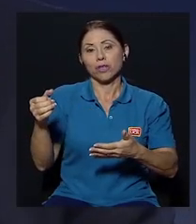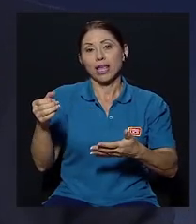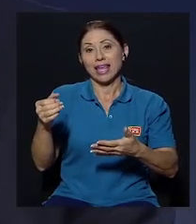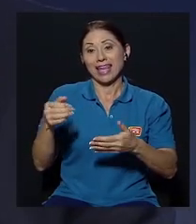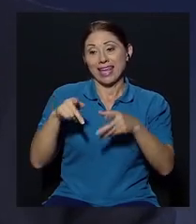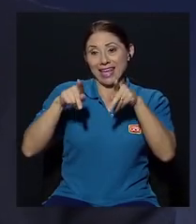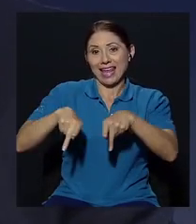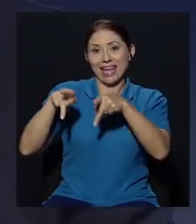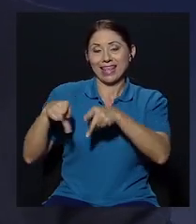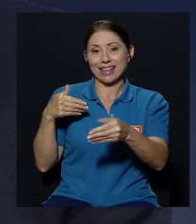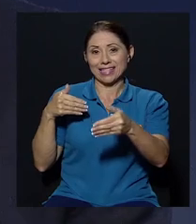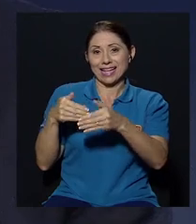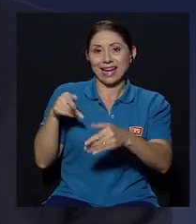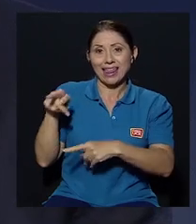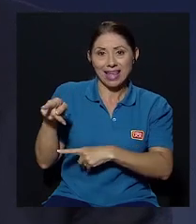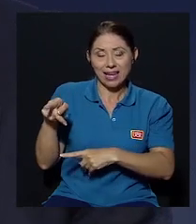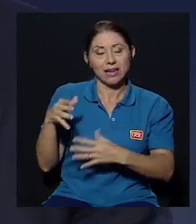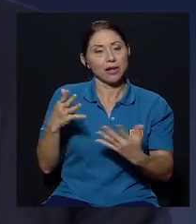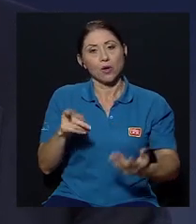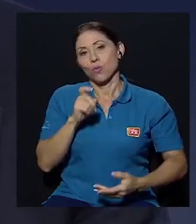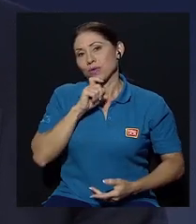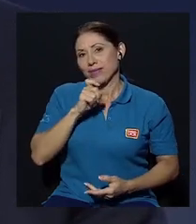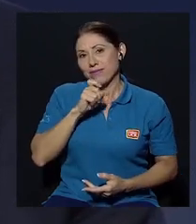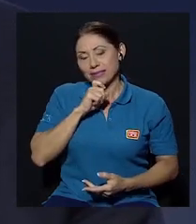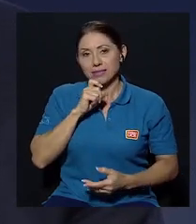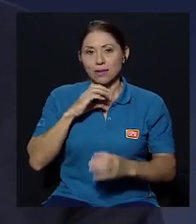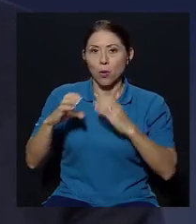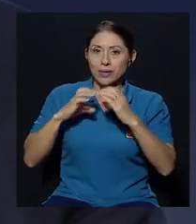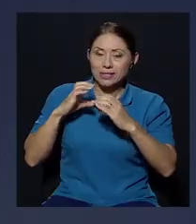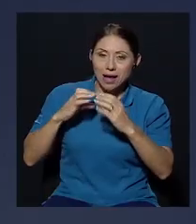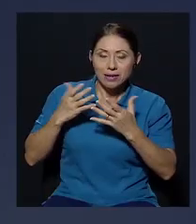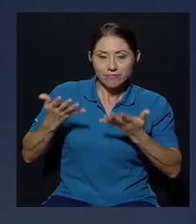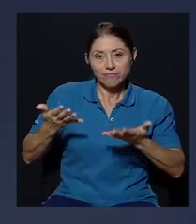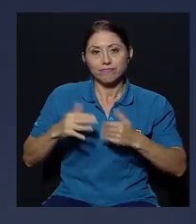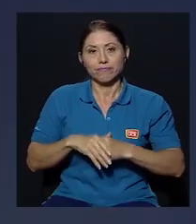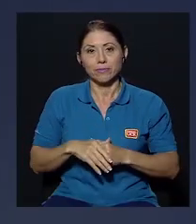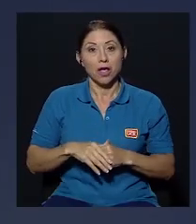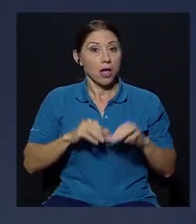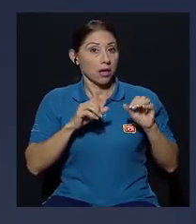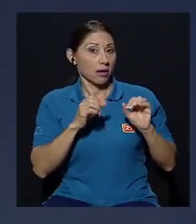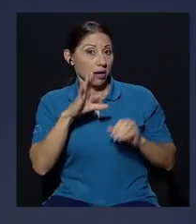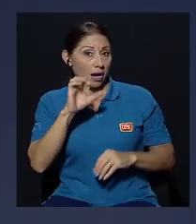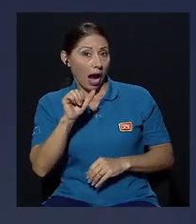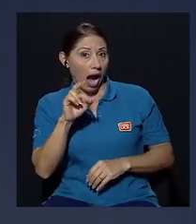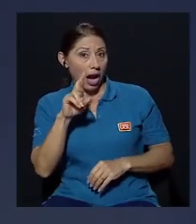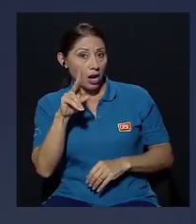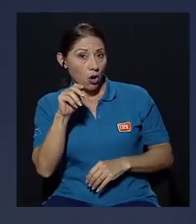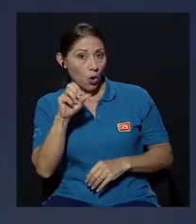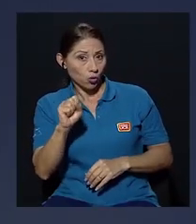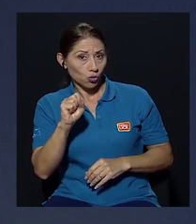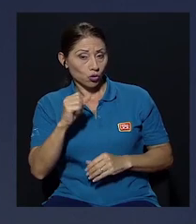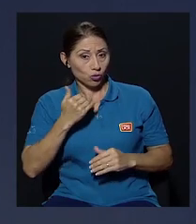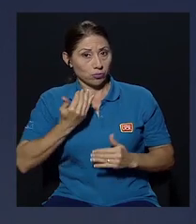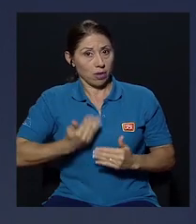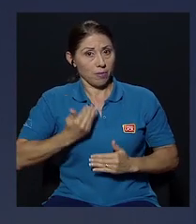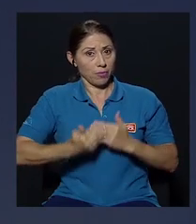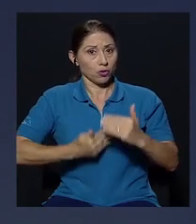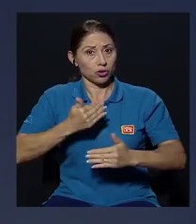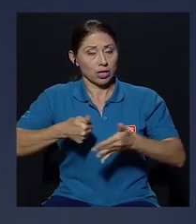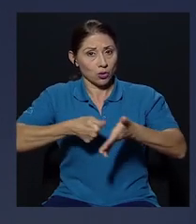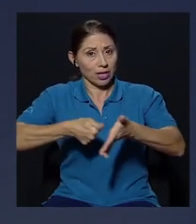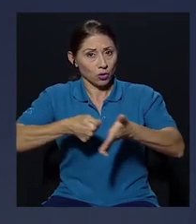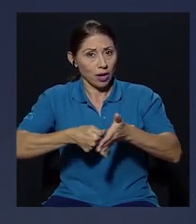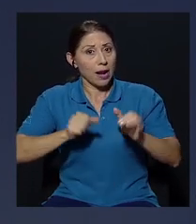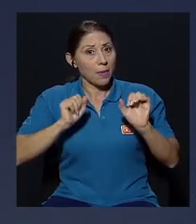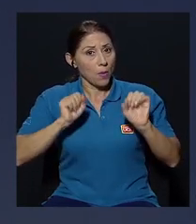muy cerca de él que era muy difícil conversar y correr ¿podrá garantizar Carlos en este proceso electoral